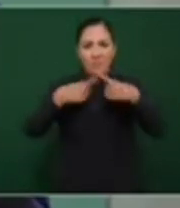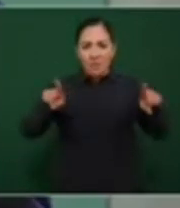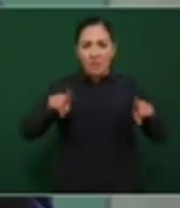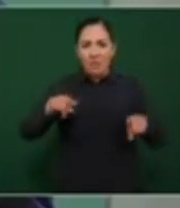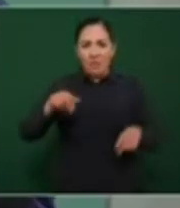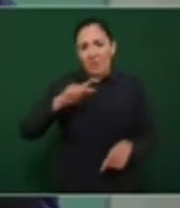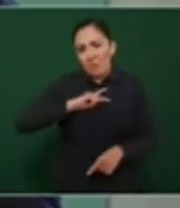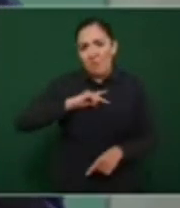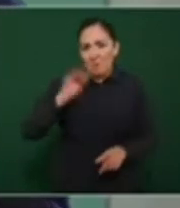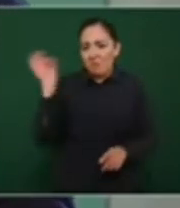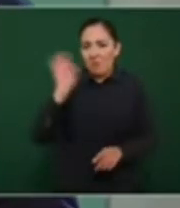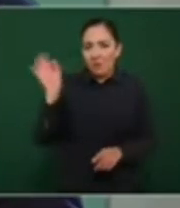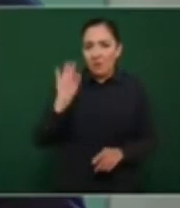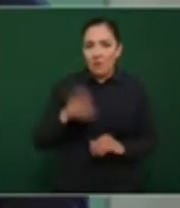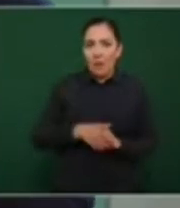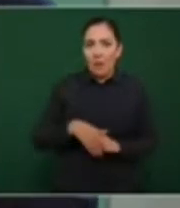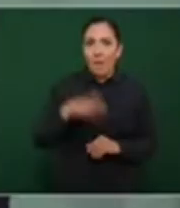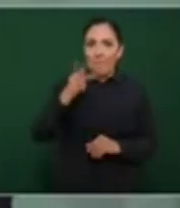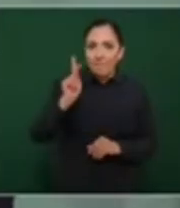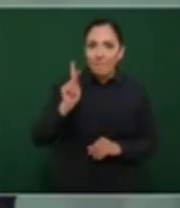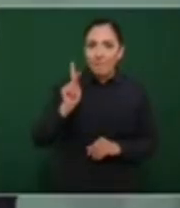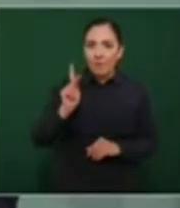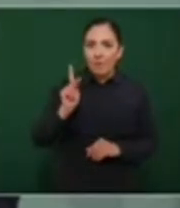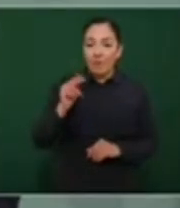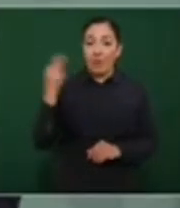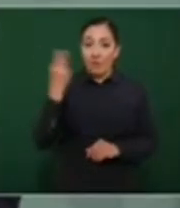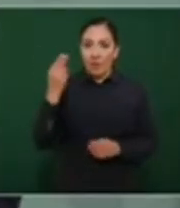tener el derecho de réplica